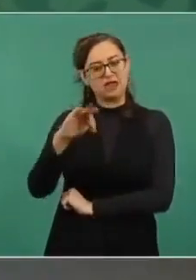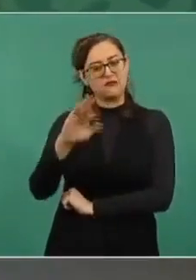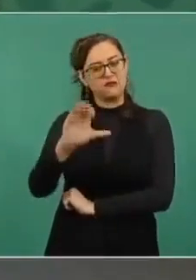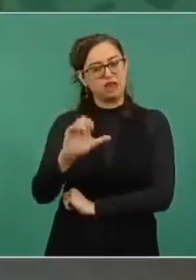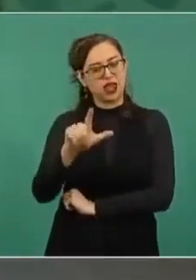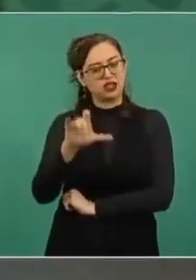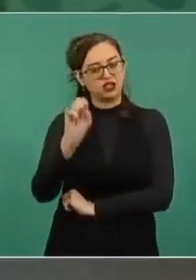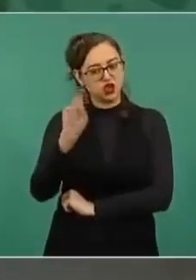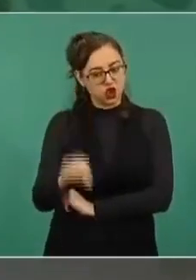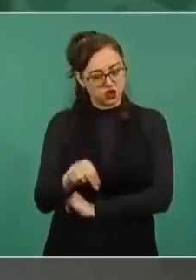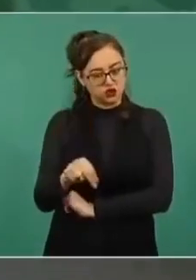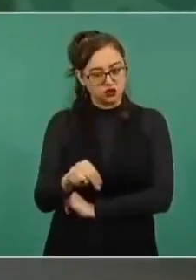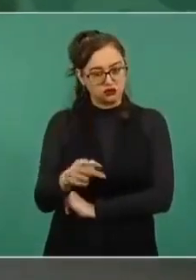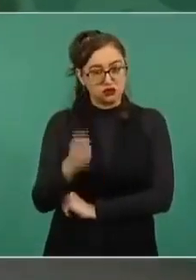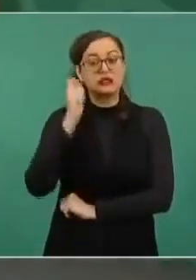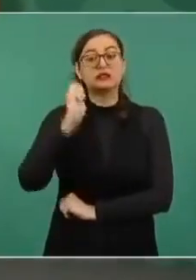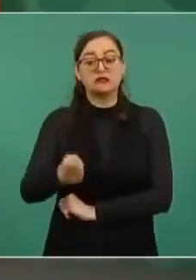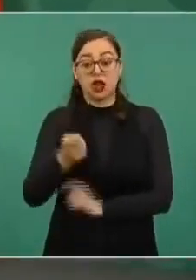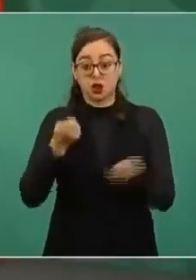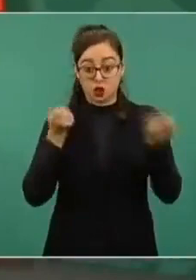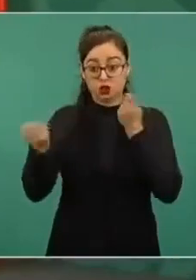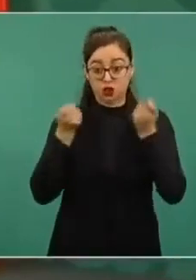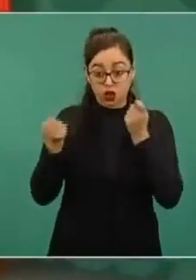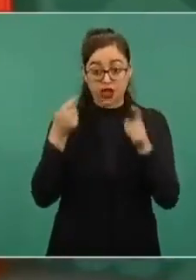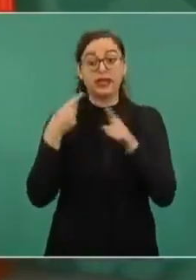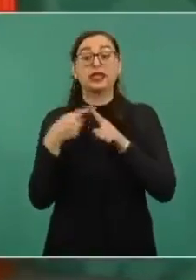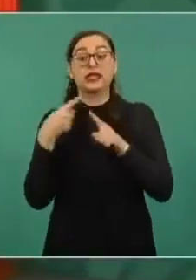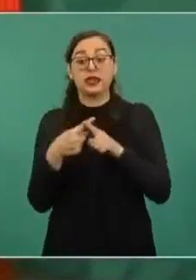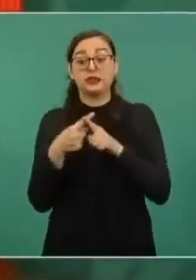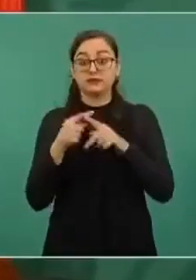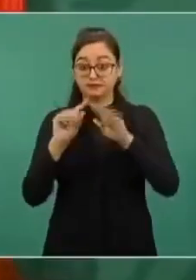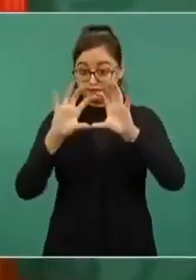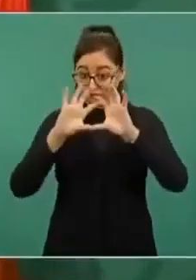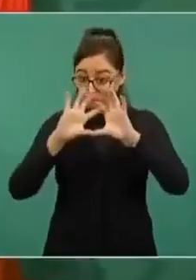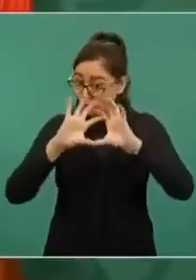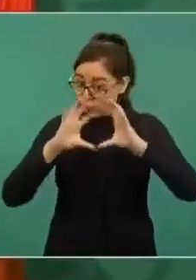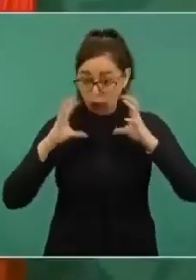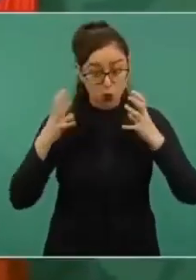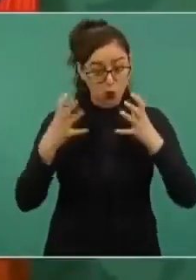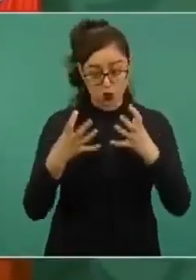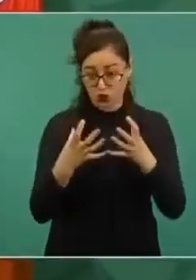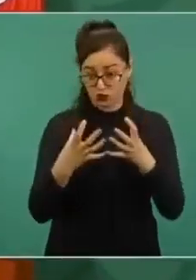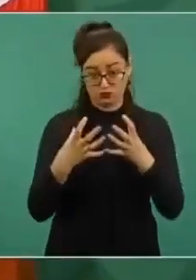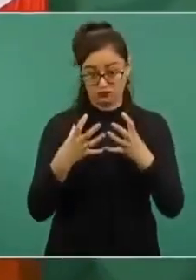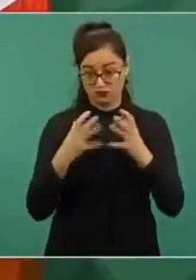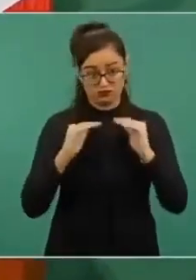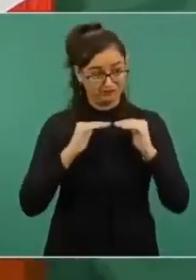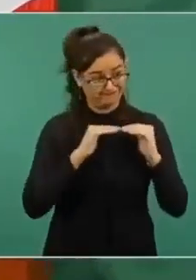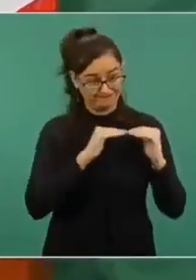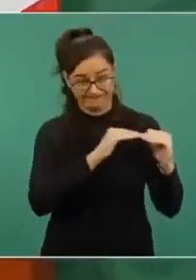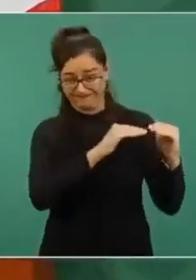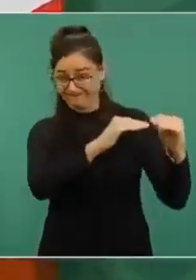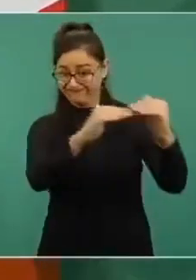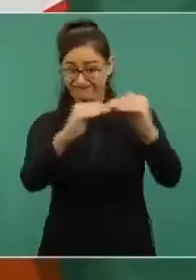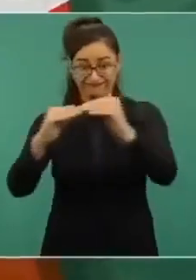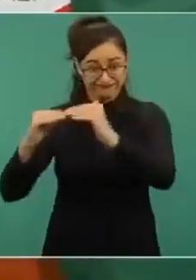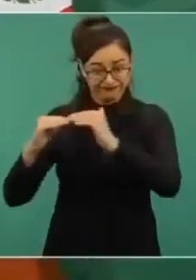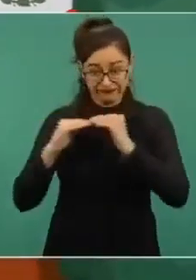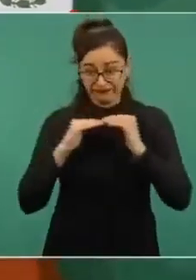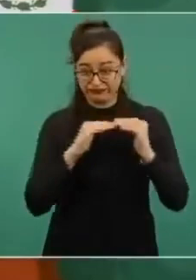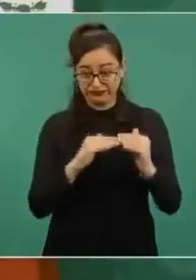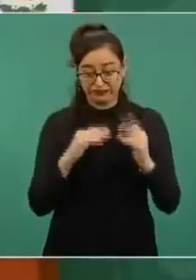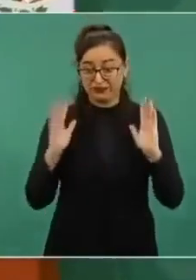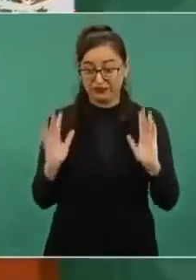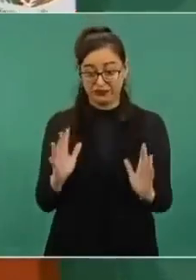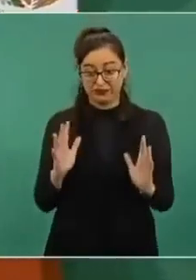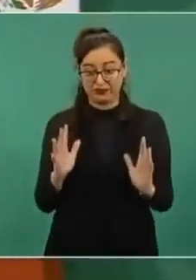solo se ve el árbol y no el bosque. La inflación en